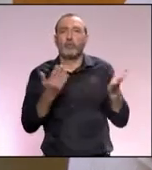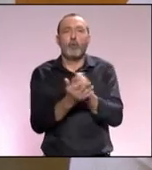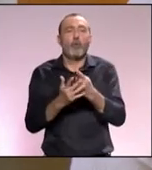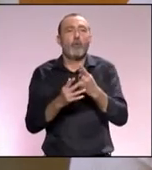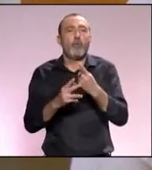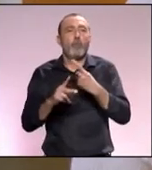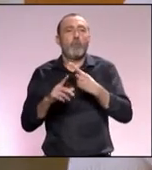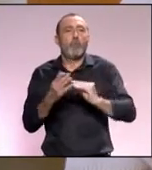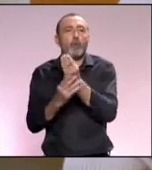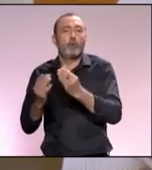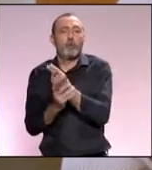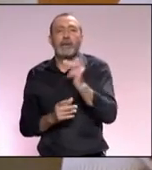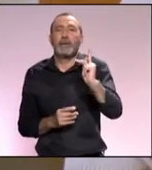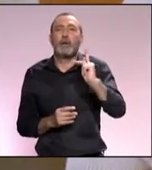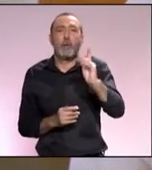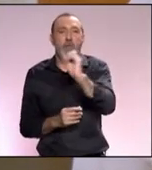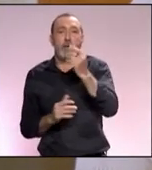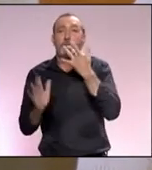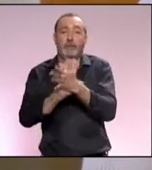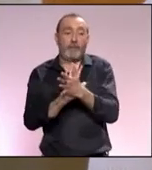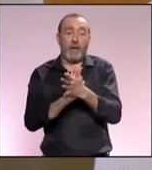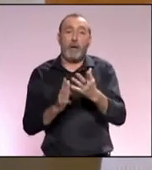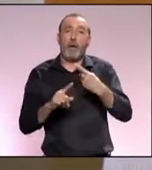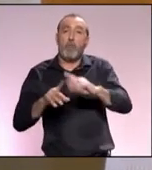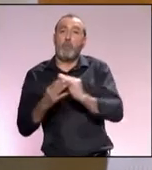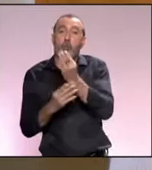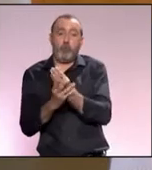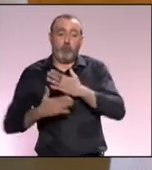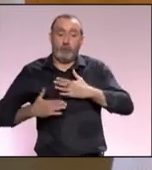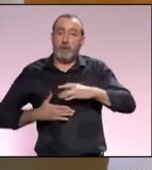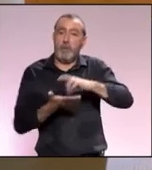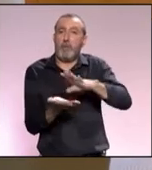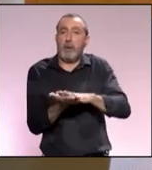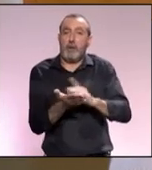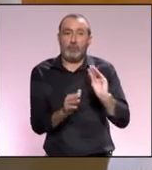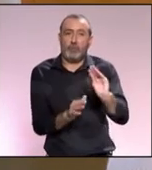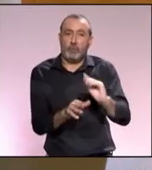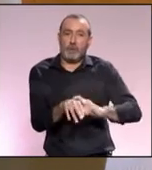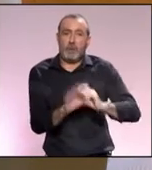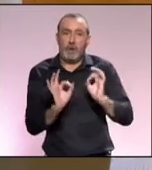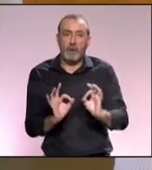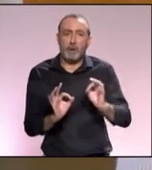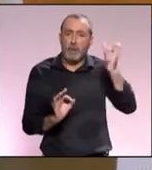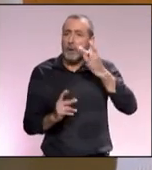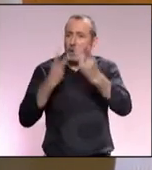kilómetro cero que cada vez más están reclamando las personas que nos visitan y el propio malagueño,